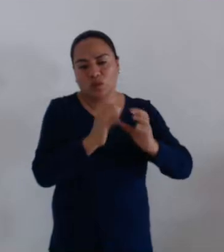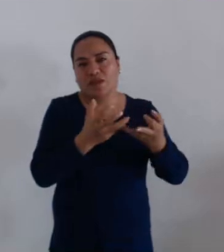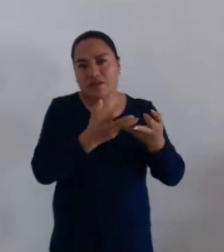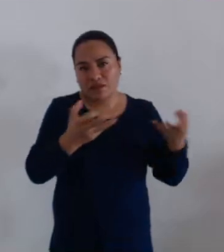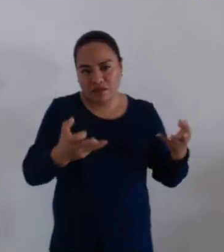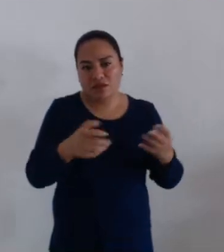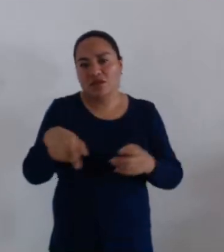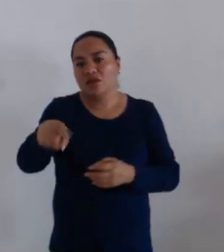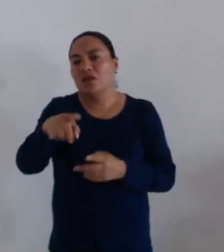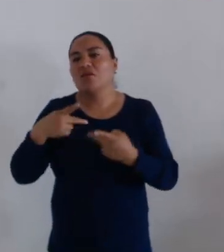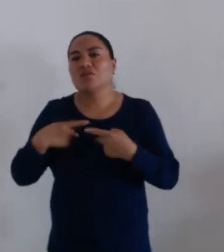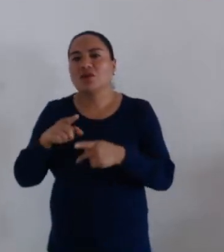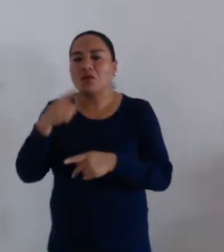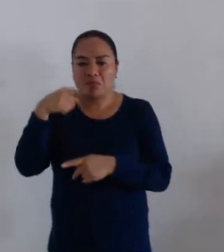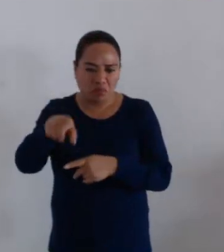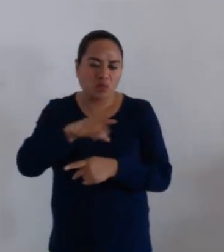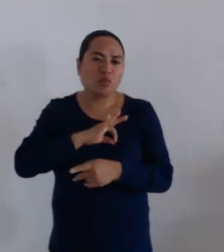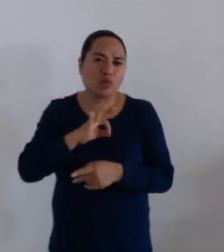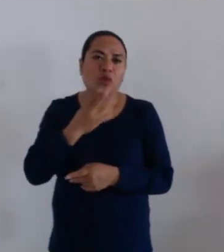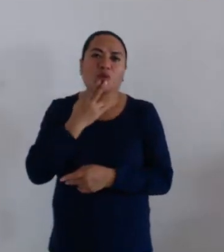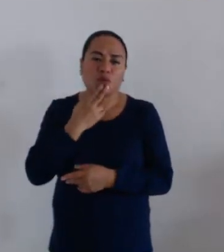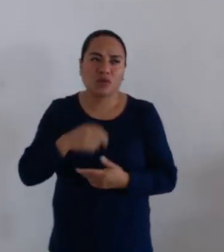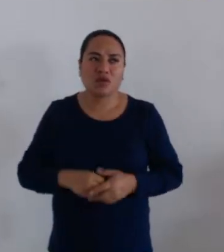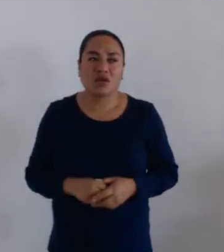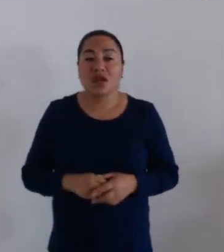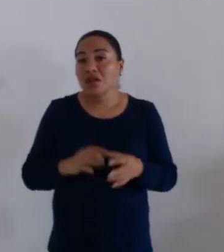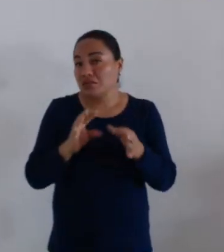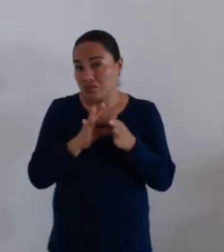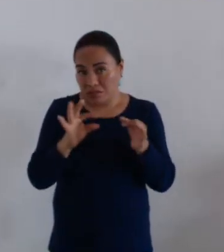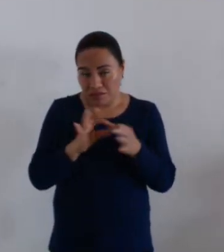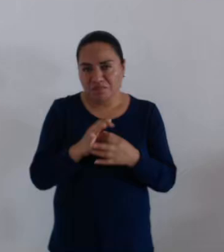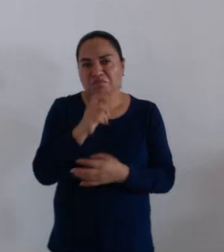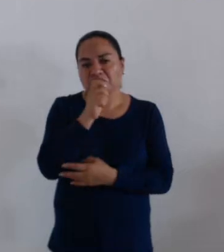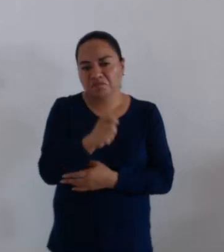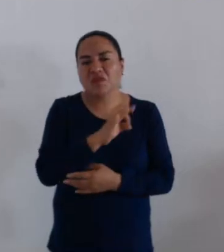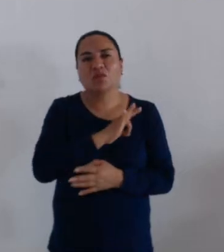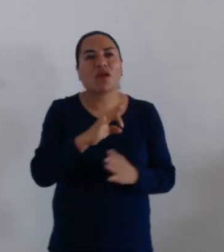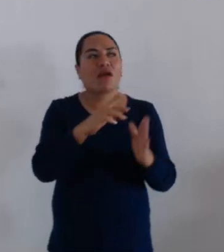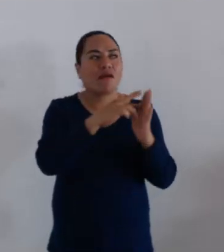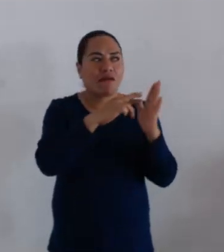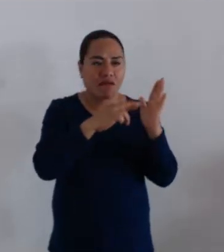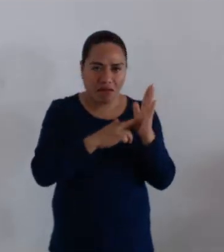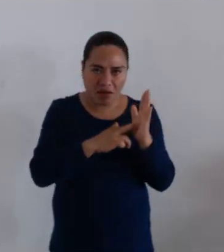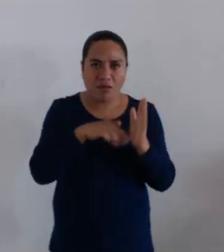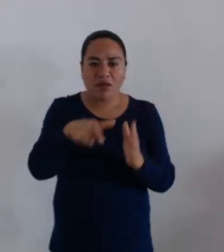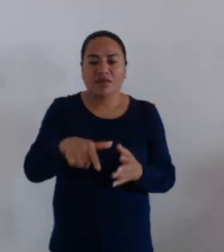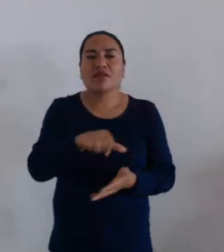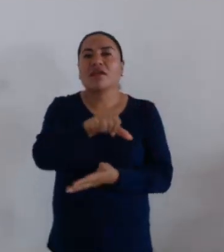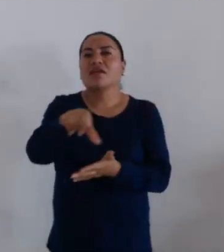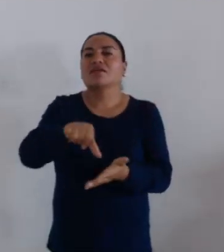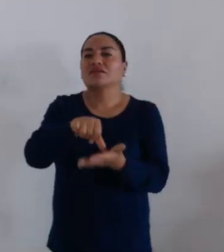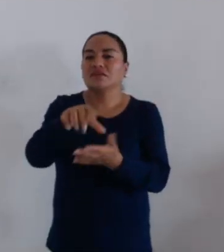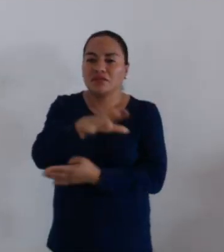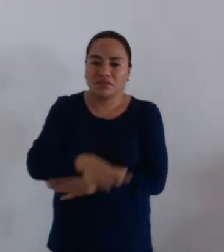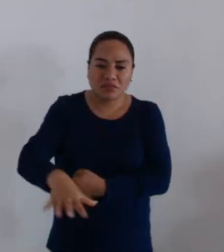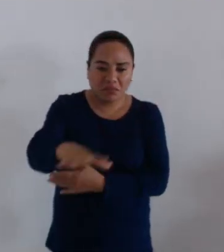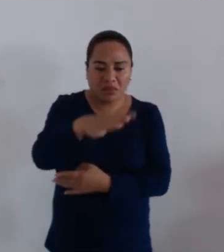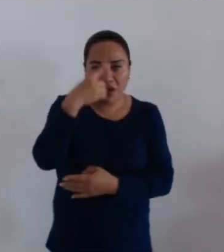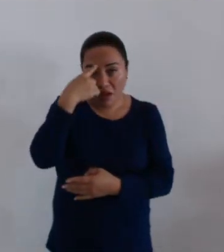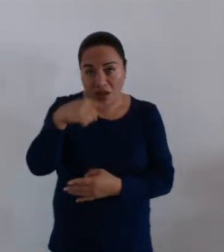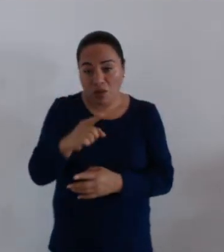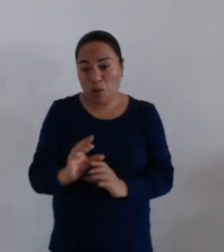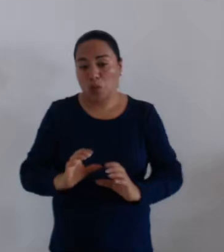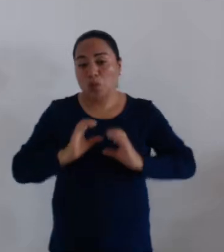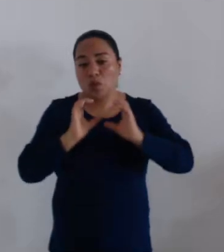de amortiguamiento. Es decir, así como tenemos reglamentación en el Centro Histórico para conservar